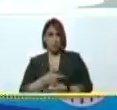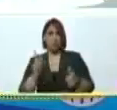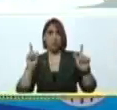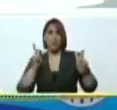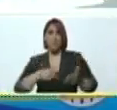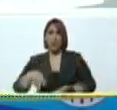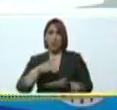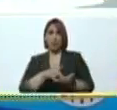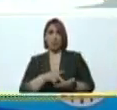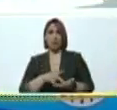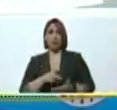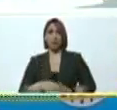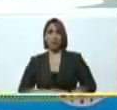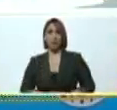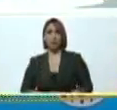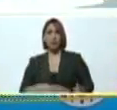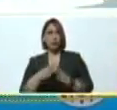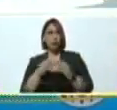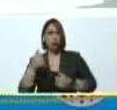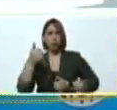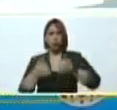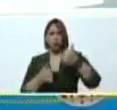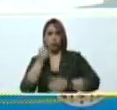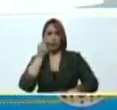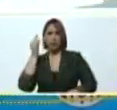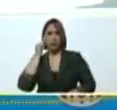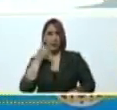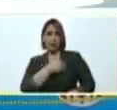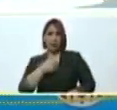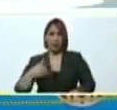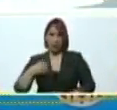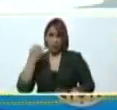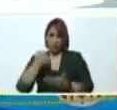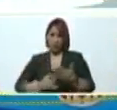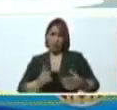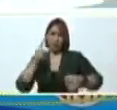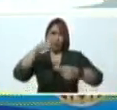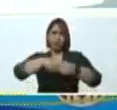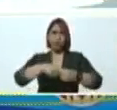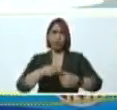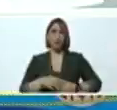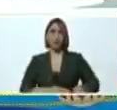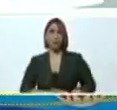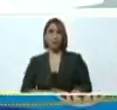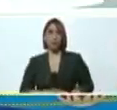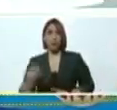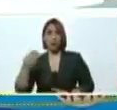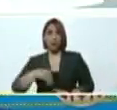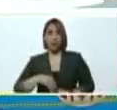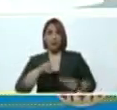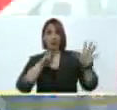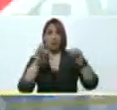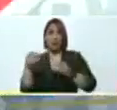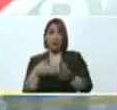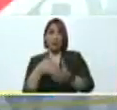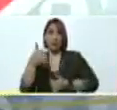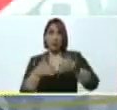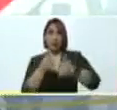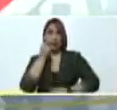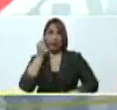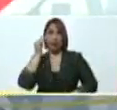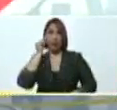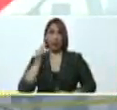participación, todos los candidatos que han querido inscribirse se inscribieron, más de 70 mil candidatos y